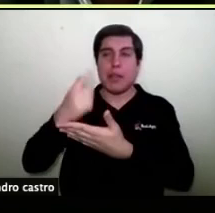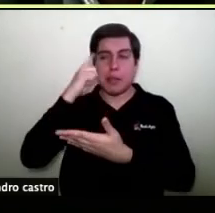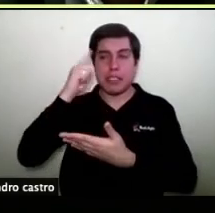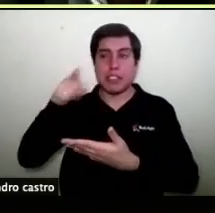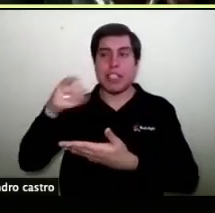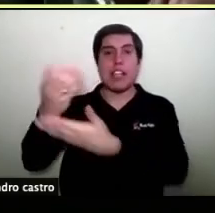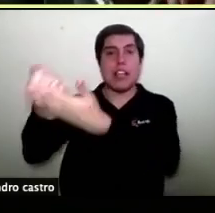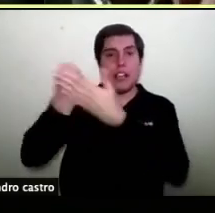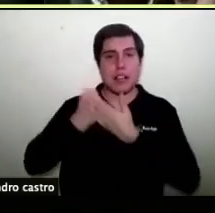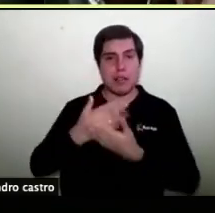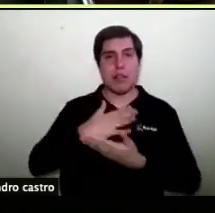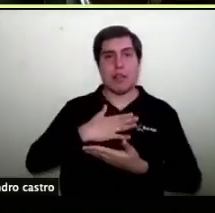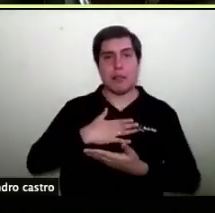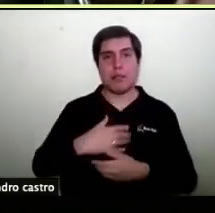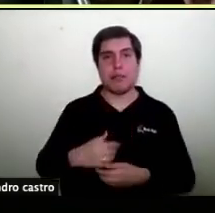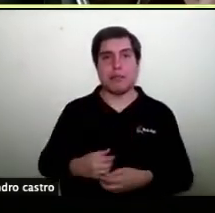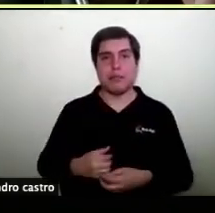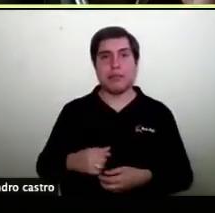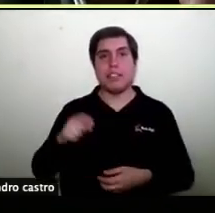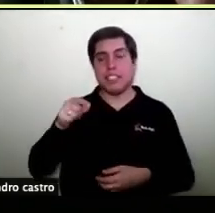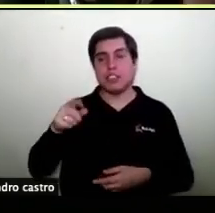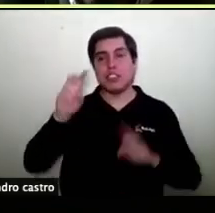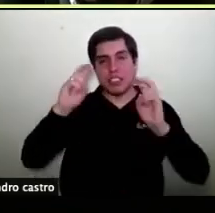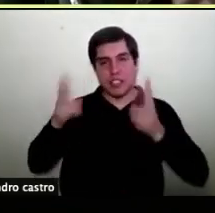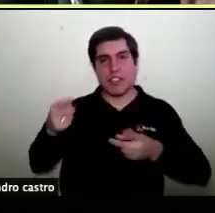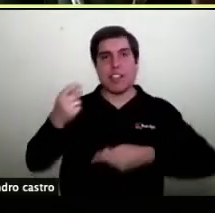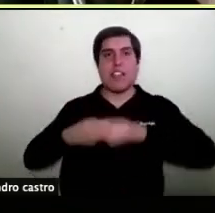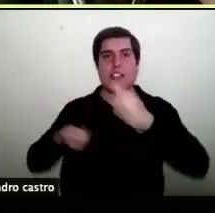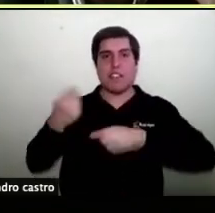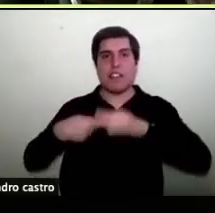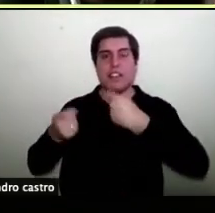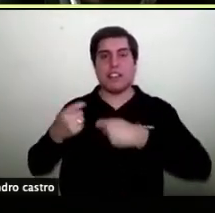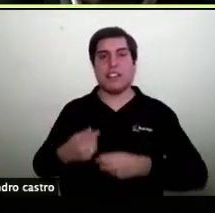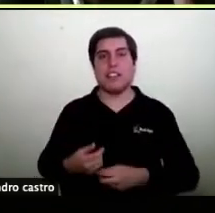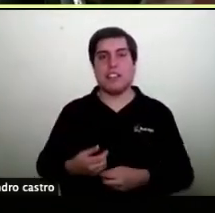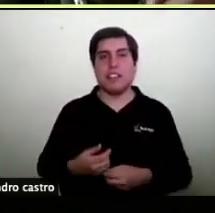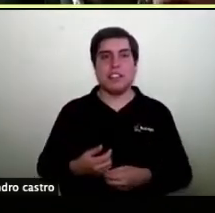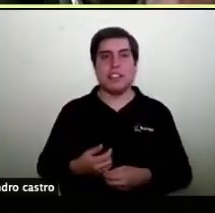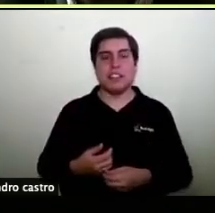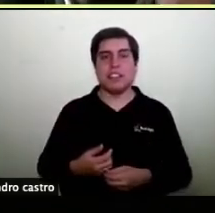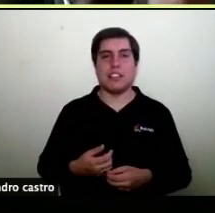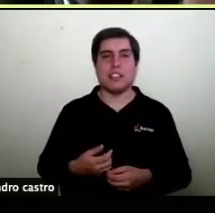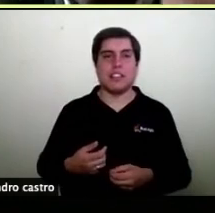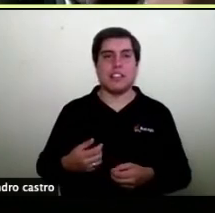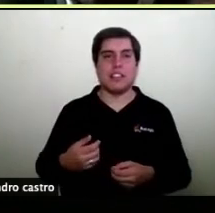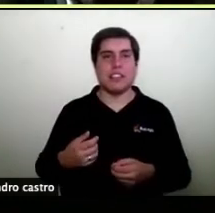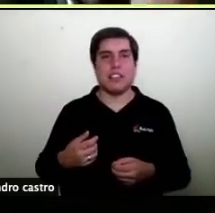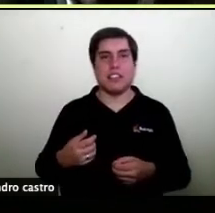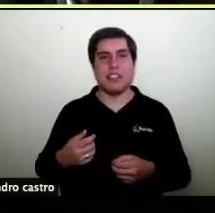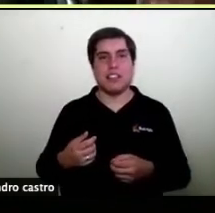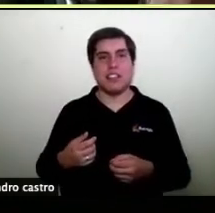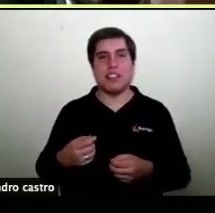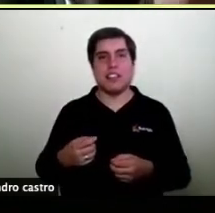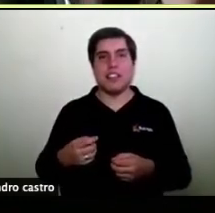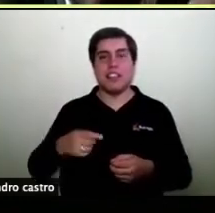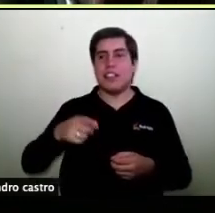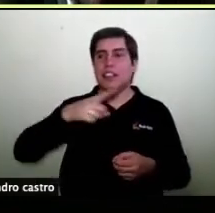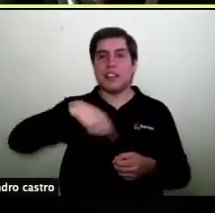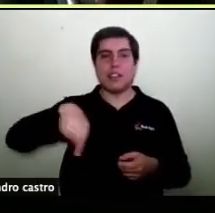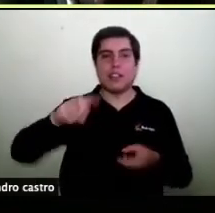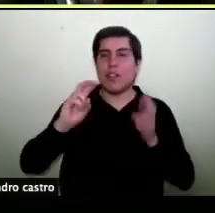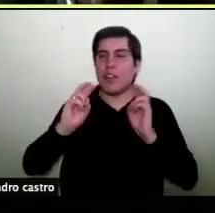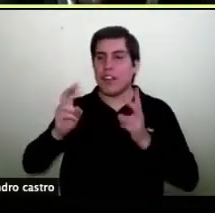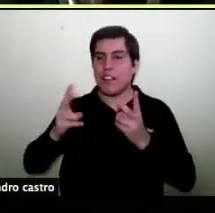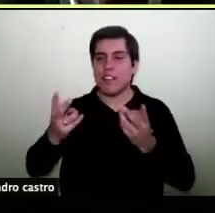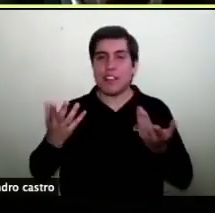y eso es vender eso es ser colaborativo eso es trabajar en Mónica eso es ser parte de esta vida eso es ser parte